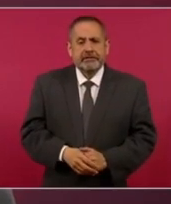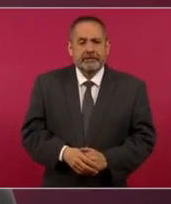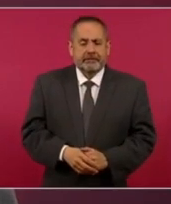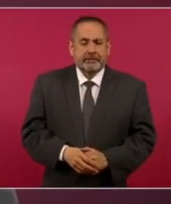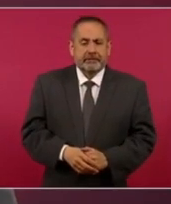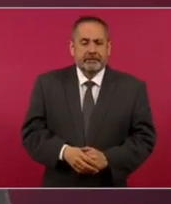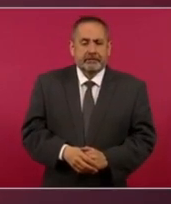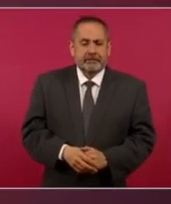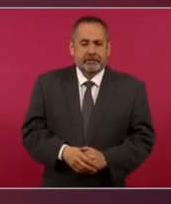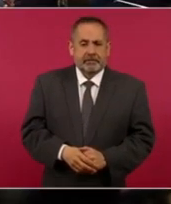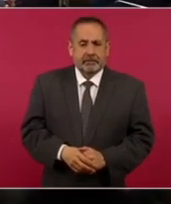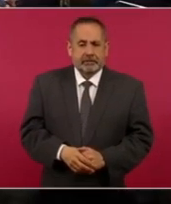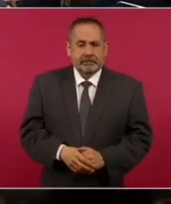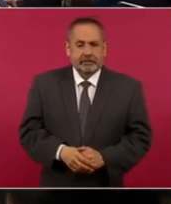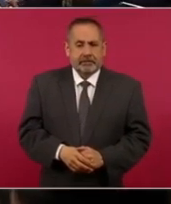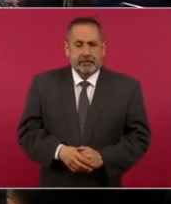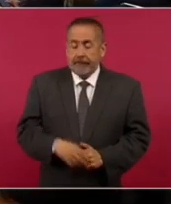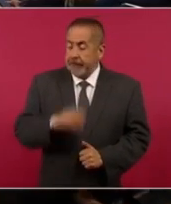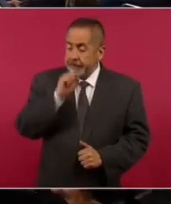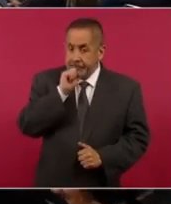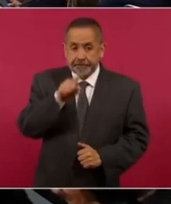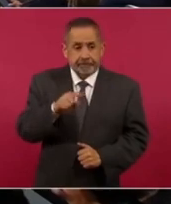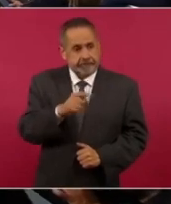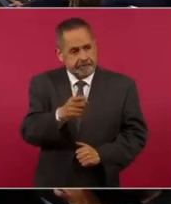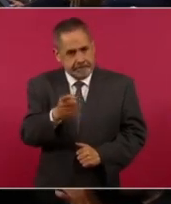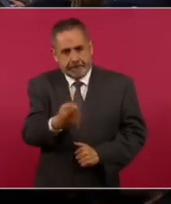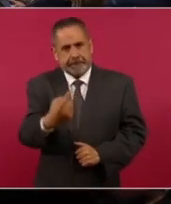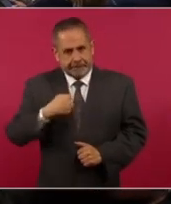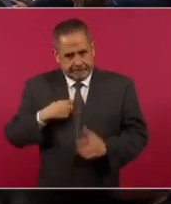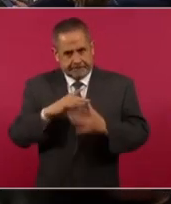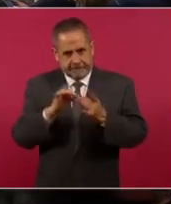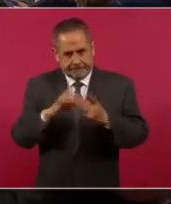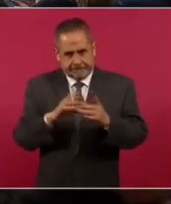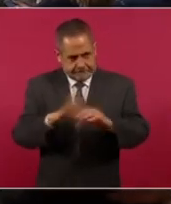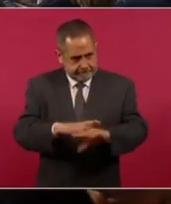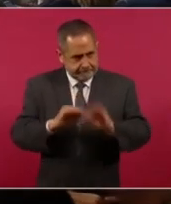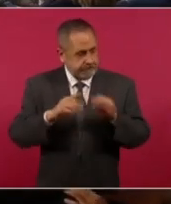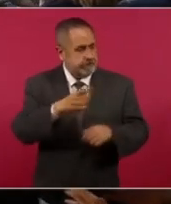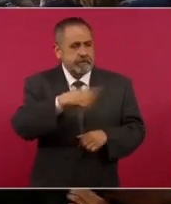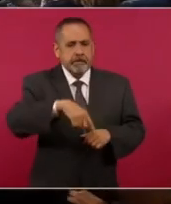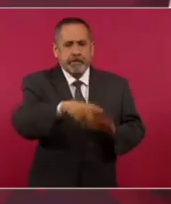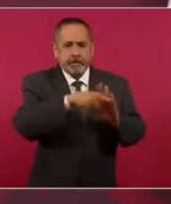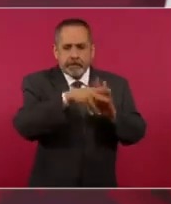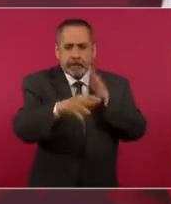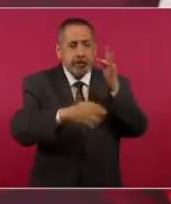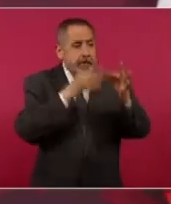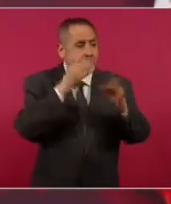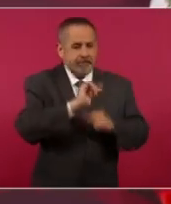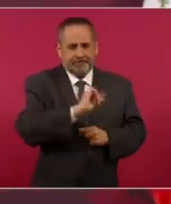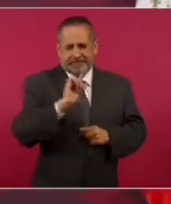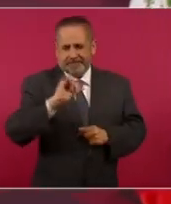y también nos deben una explicación los periodistas famosos